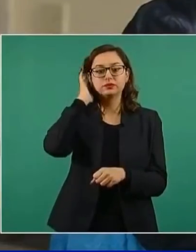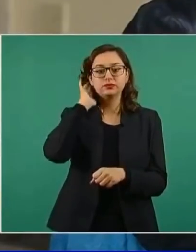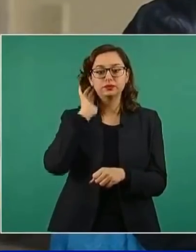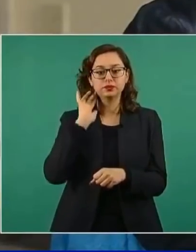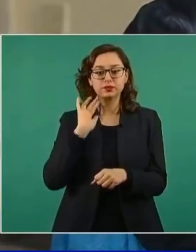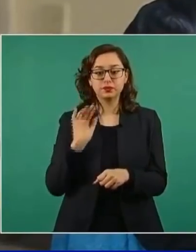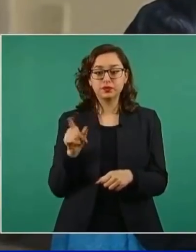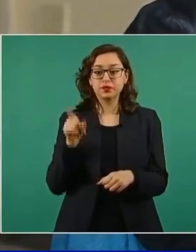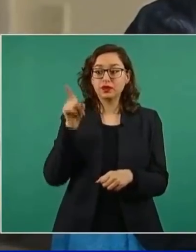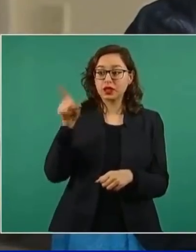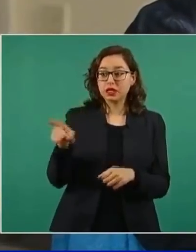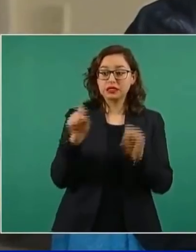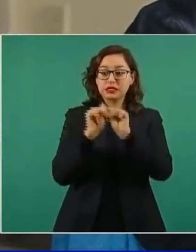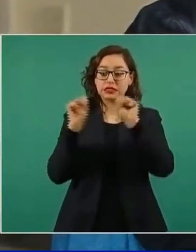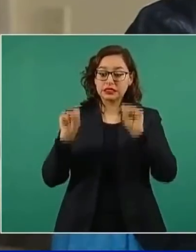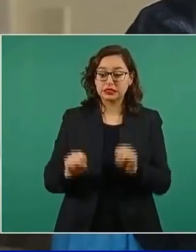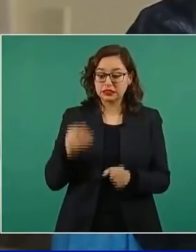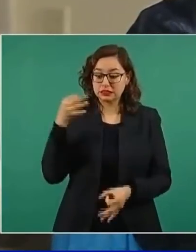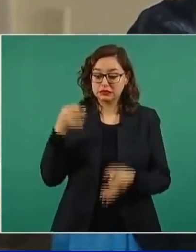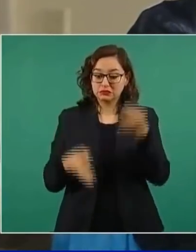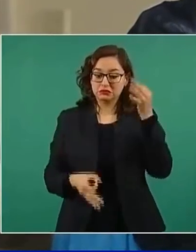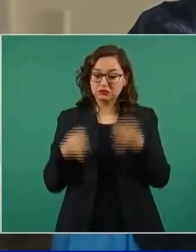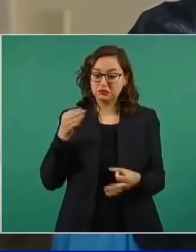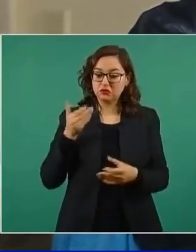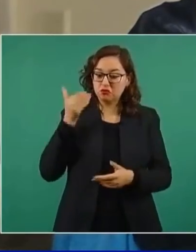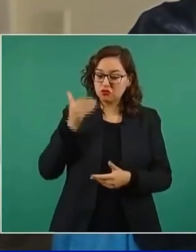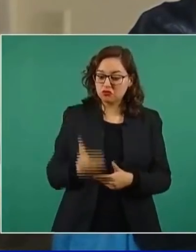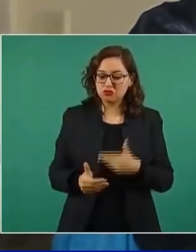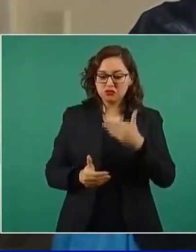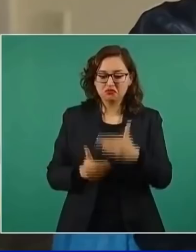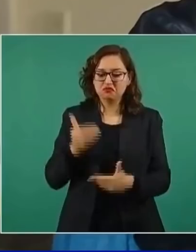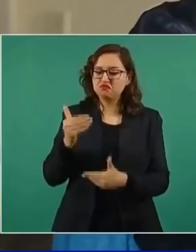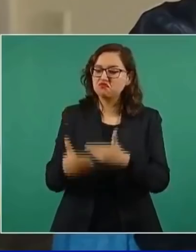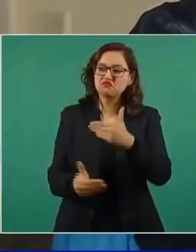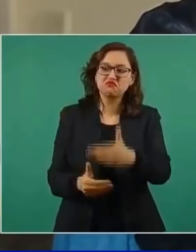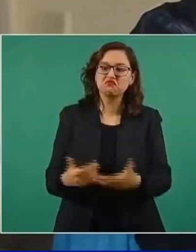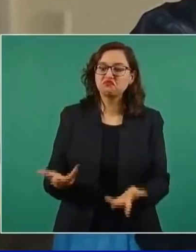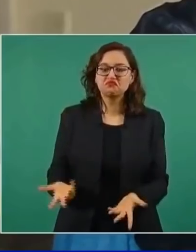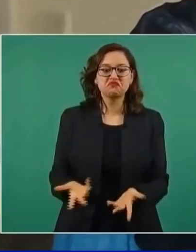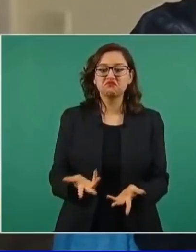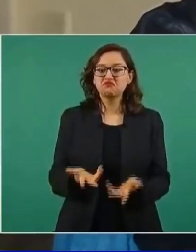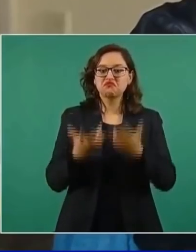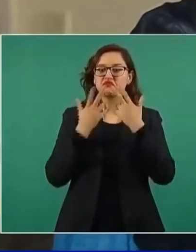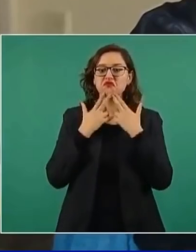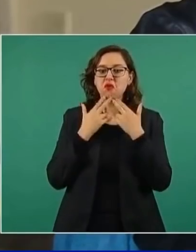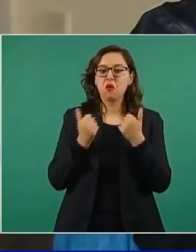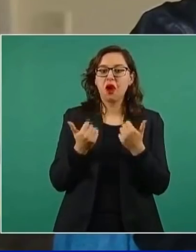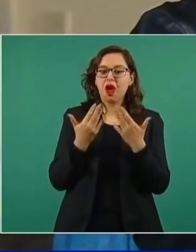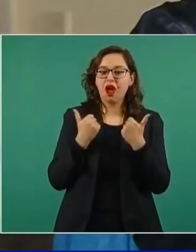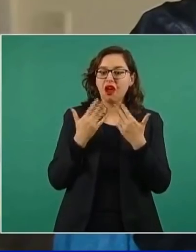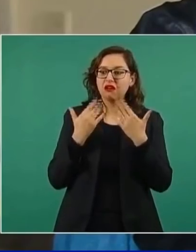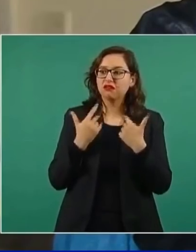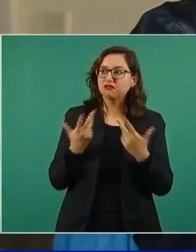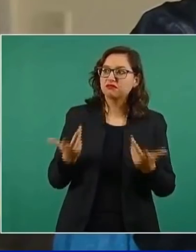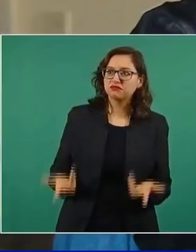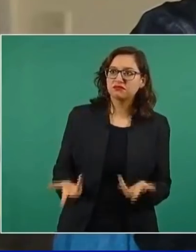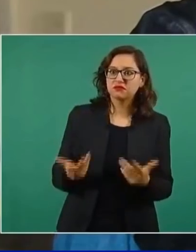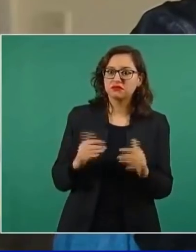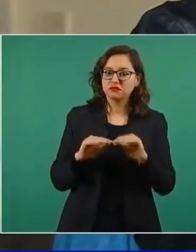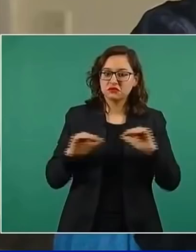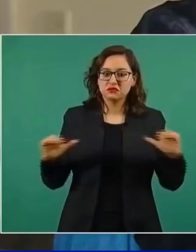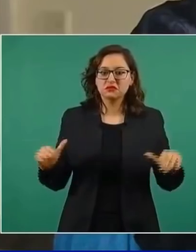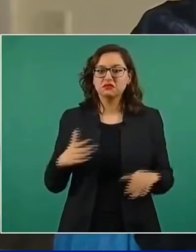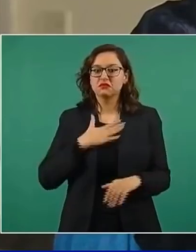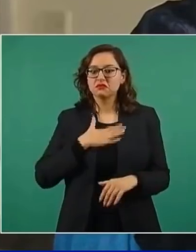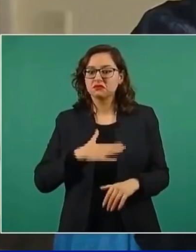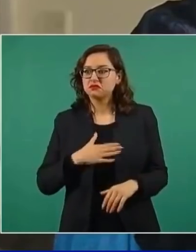esperado, ordenado de justicia o de equidad o de bienestar. Y aquí cito una